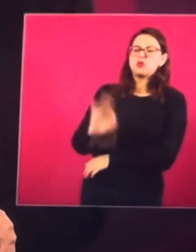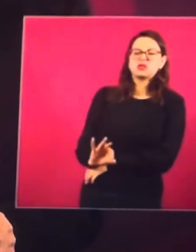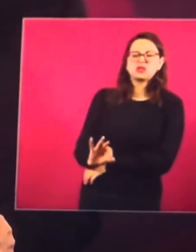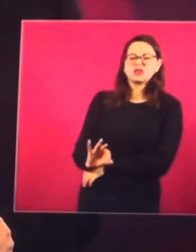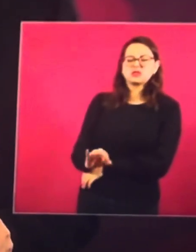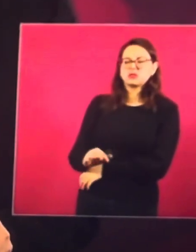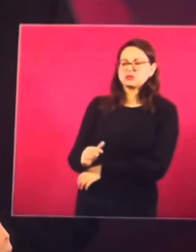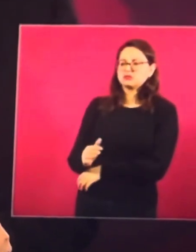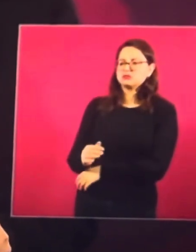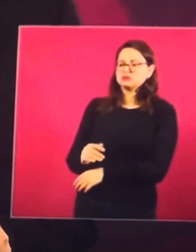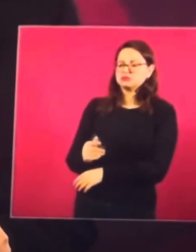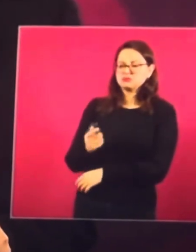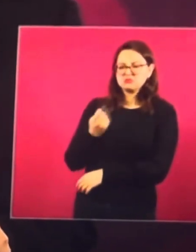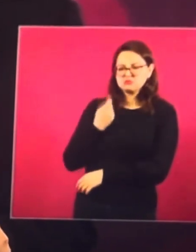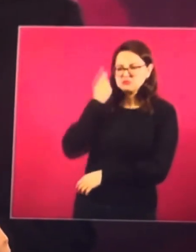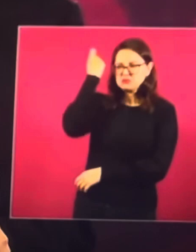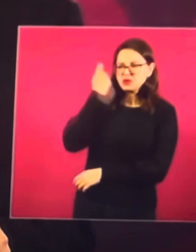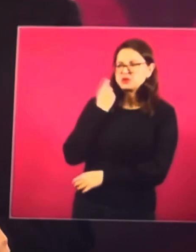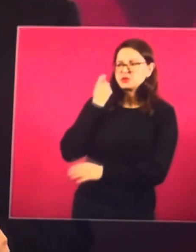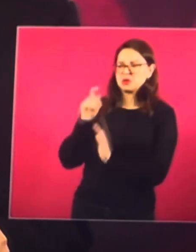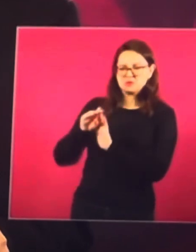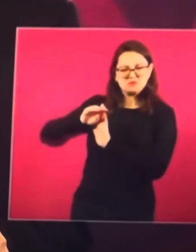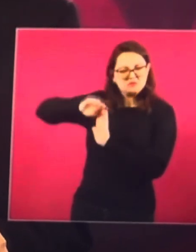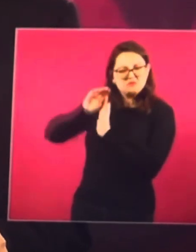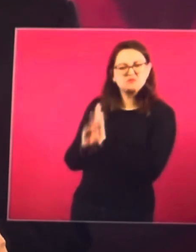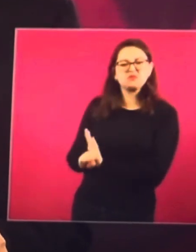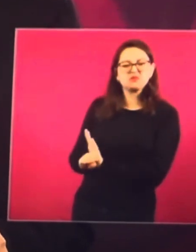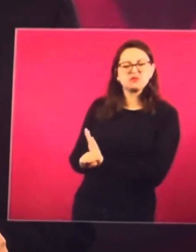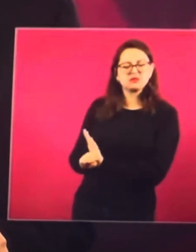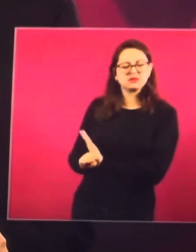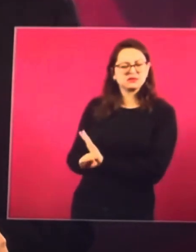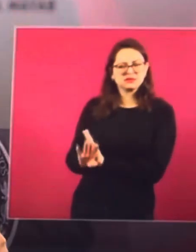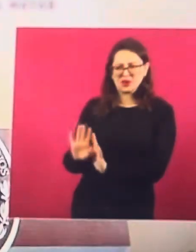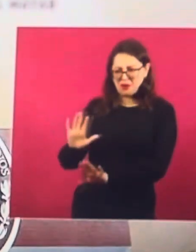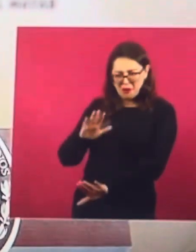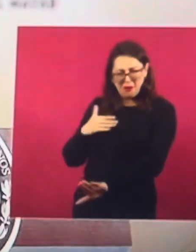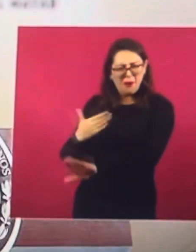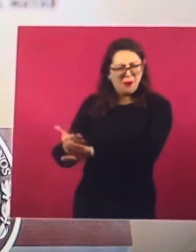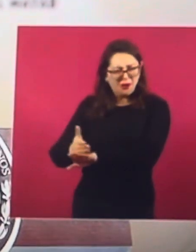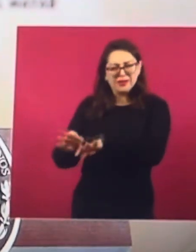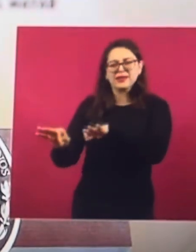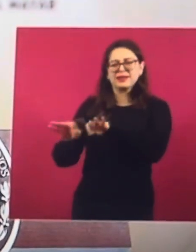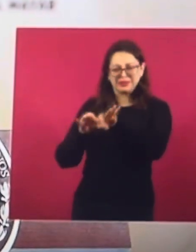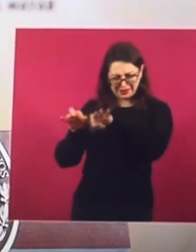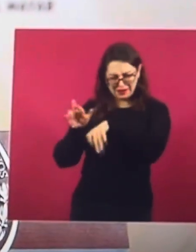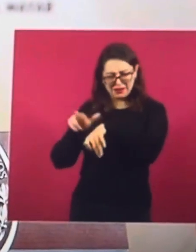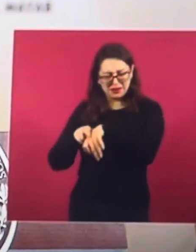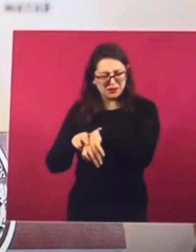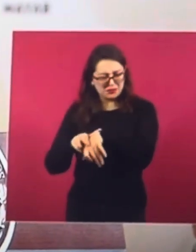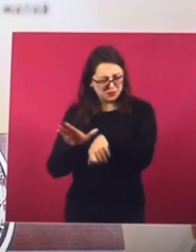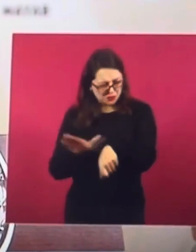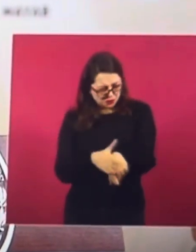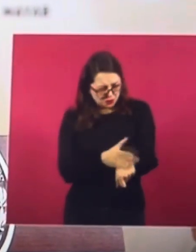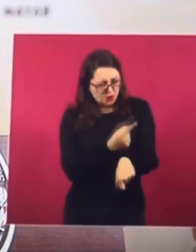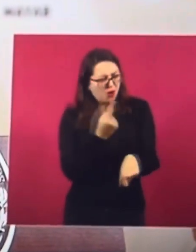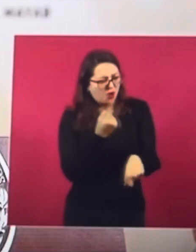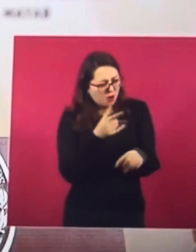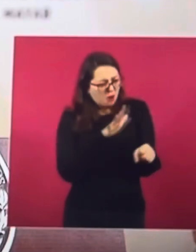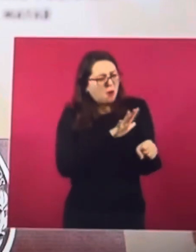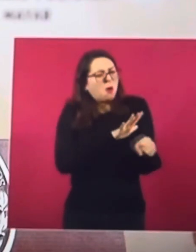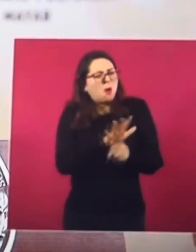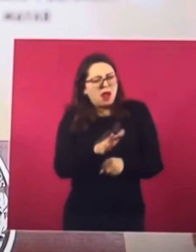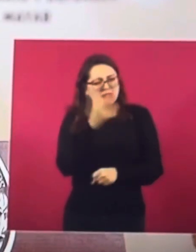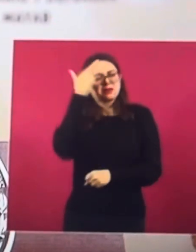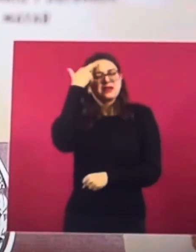¿Qué le llevó a dañar a los trabajadores?